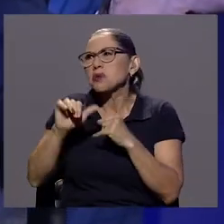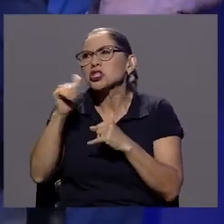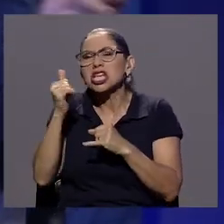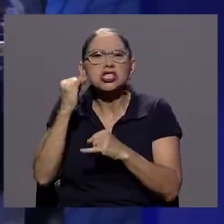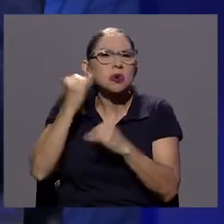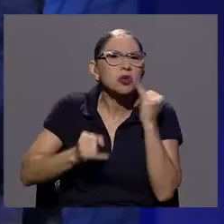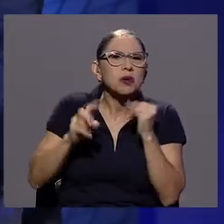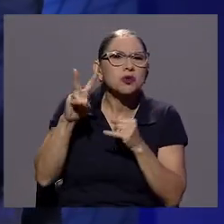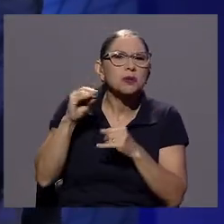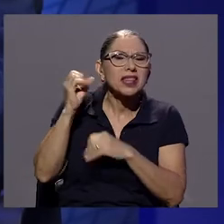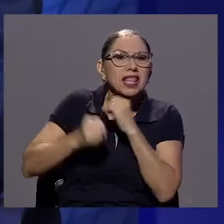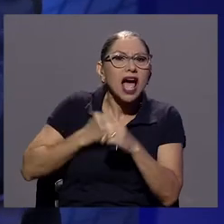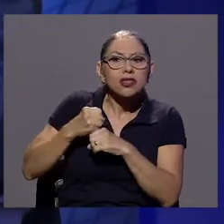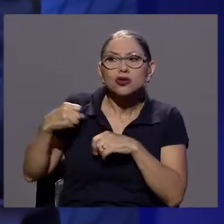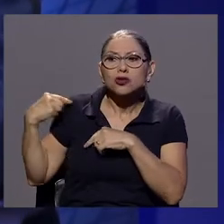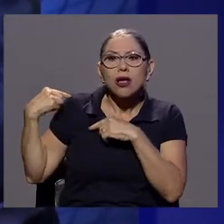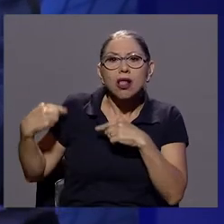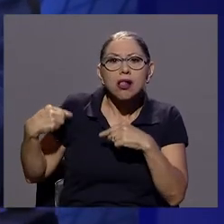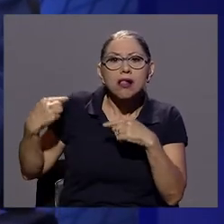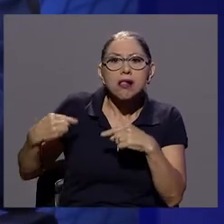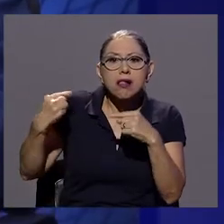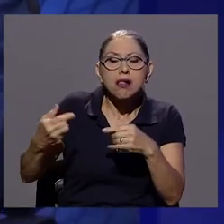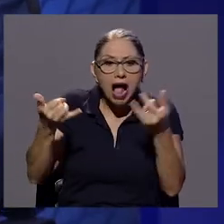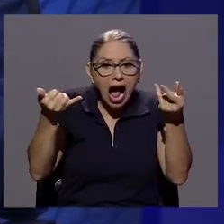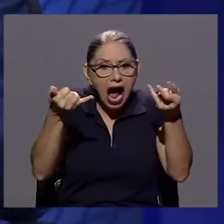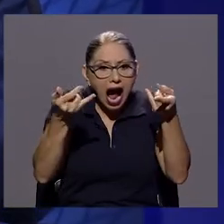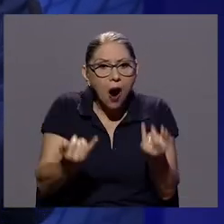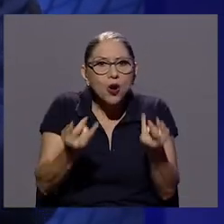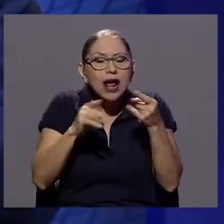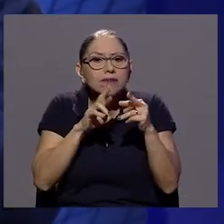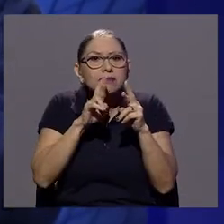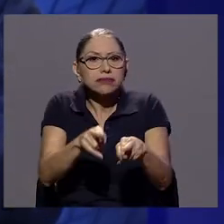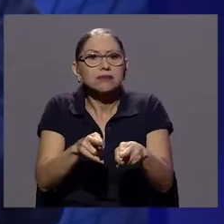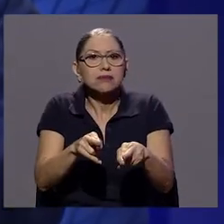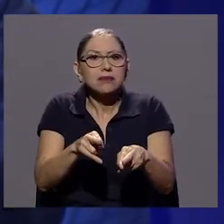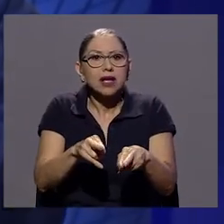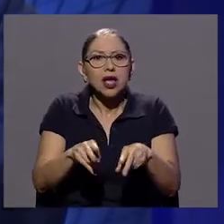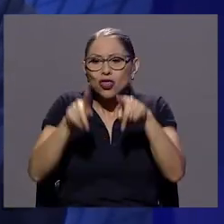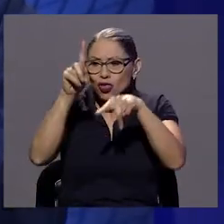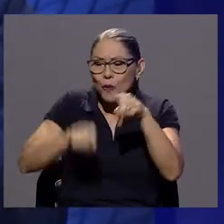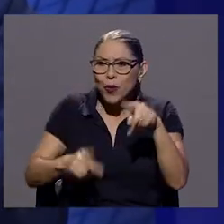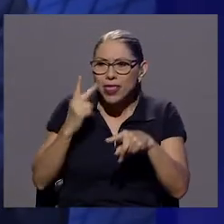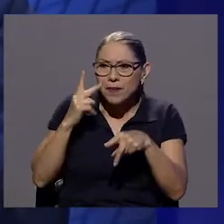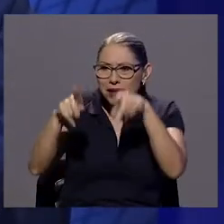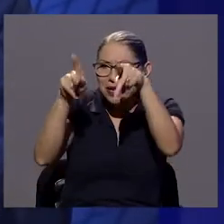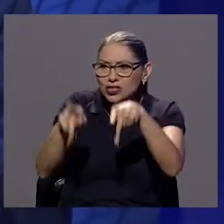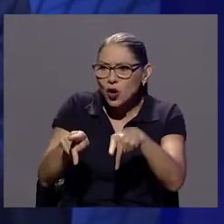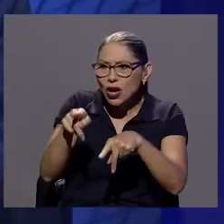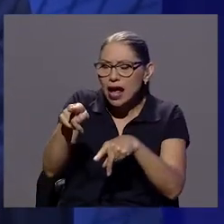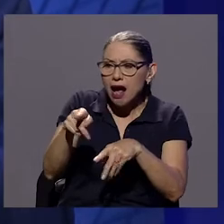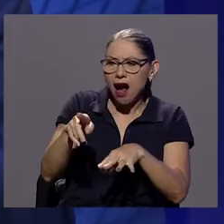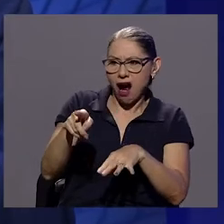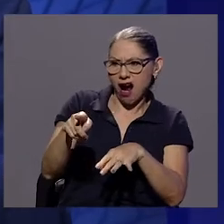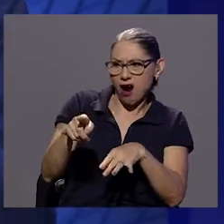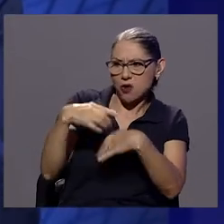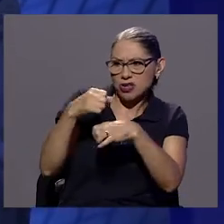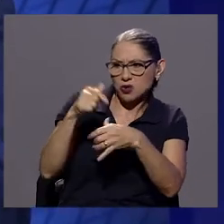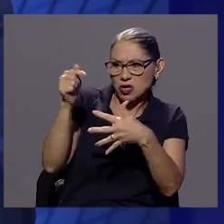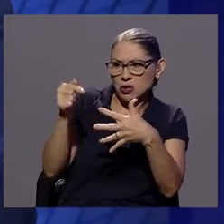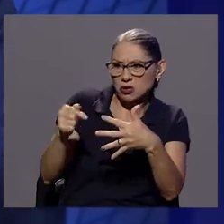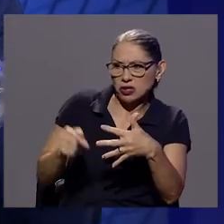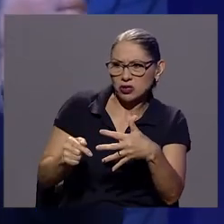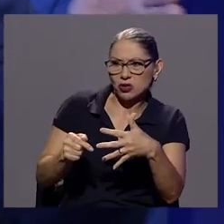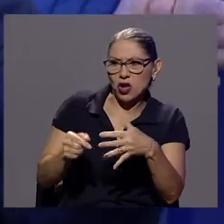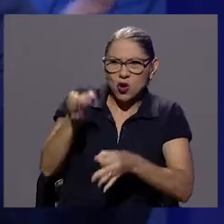años. De manera que entonces no es válido juzgar a la persona por lo que veo hoy, es